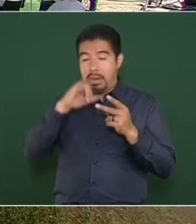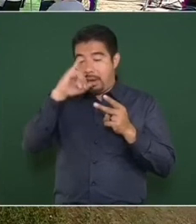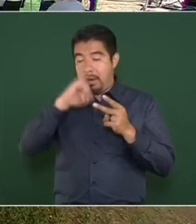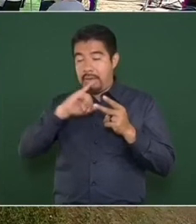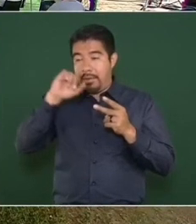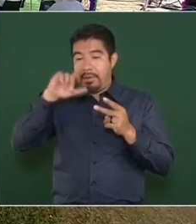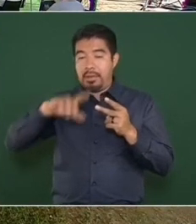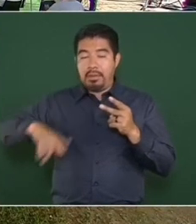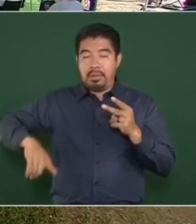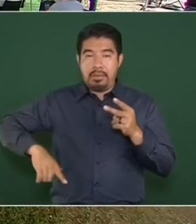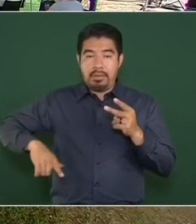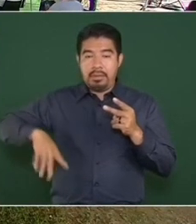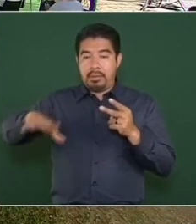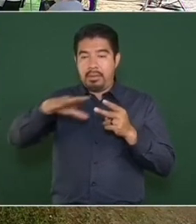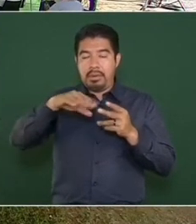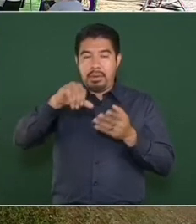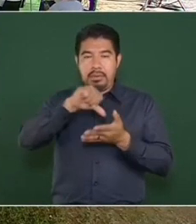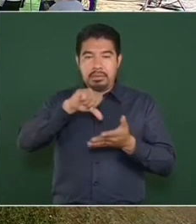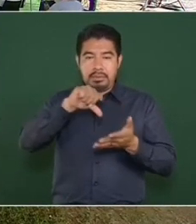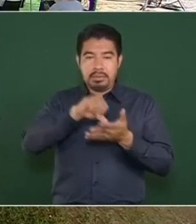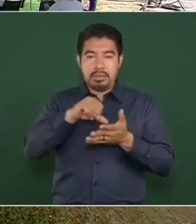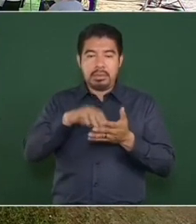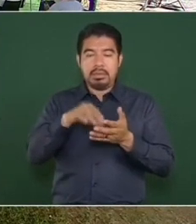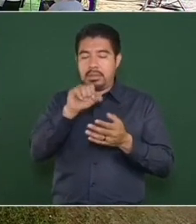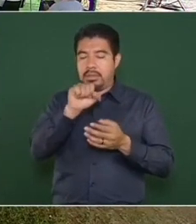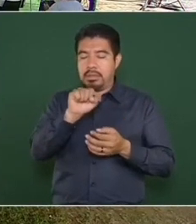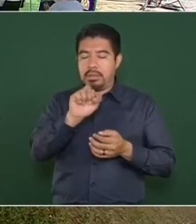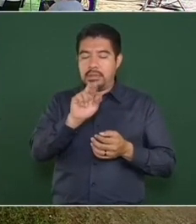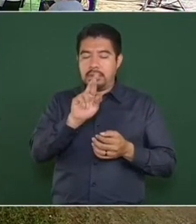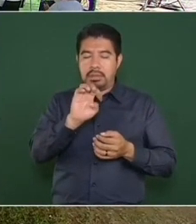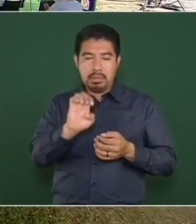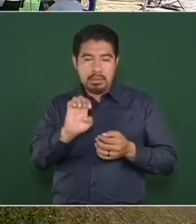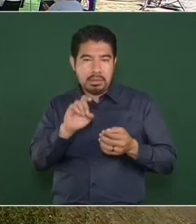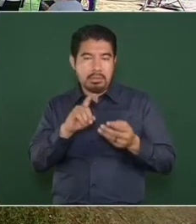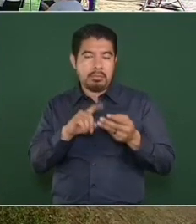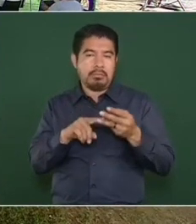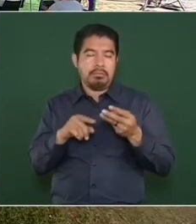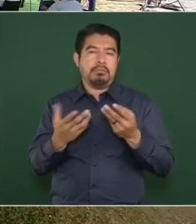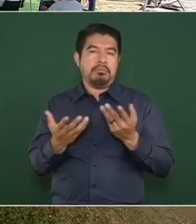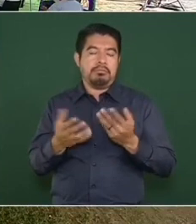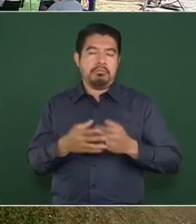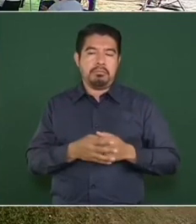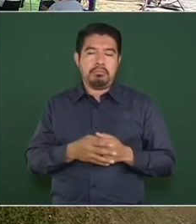jefe de gobierno de la ciudad, secretario de Relaciones Exteriores.